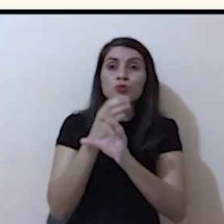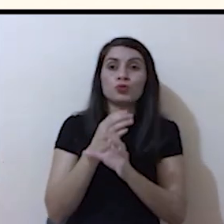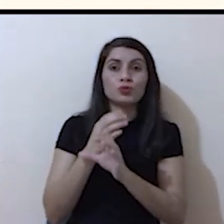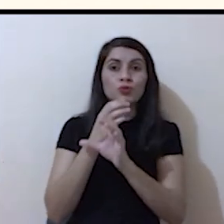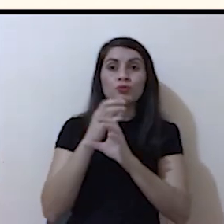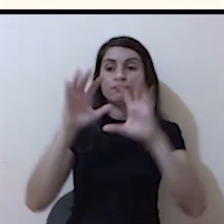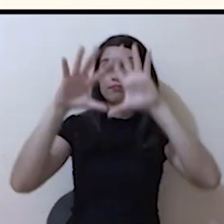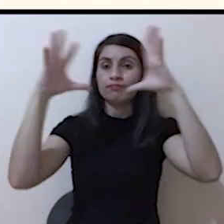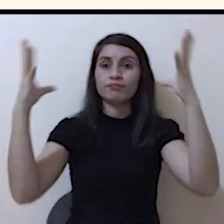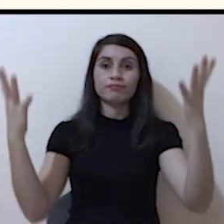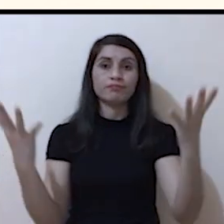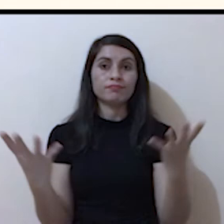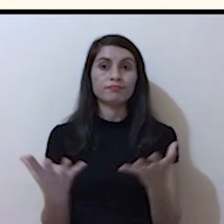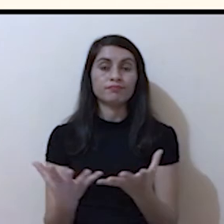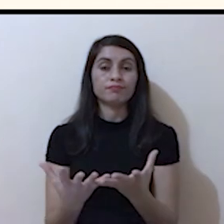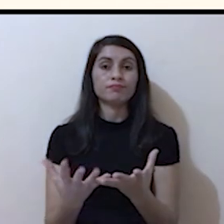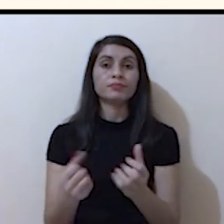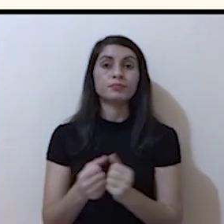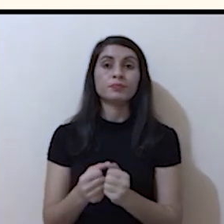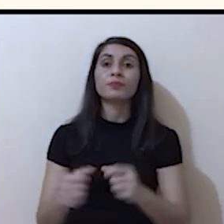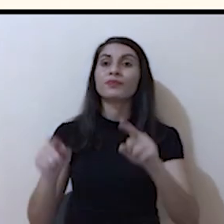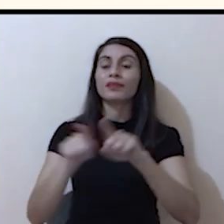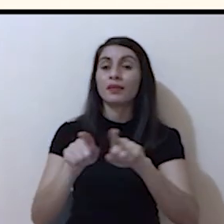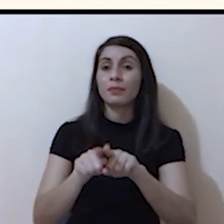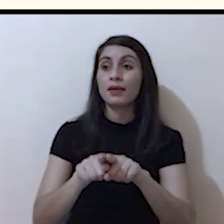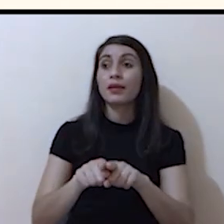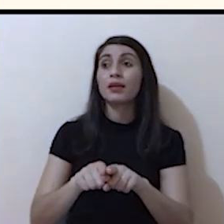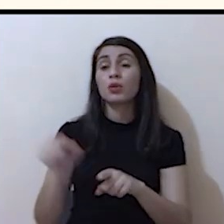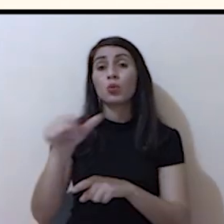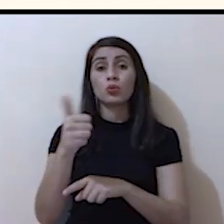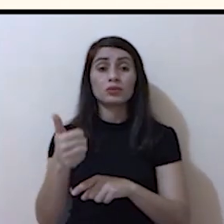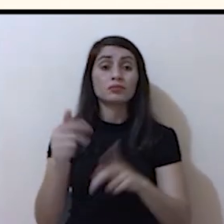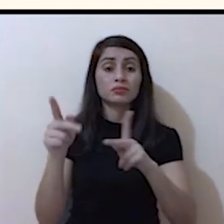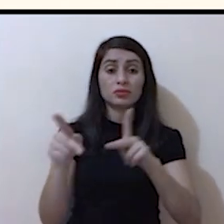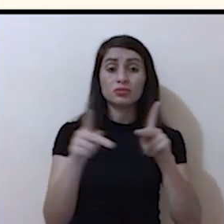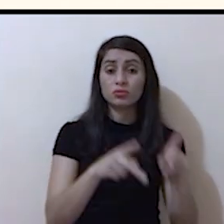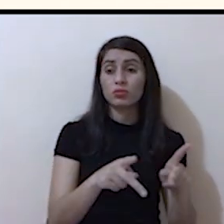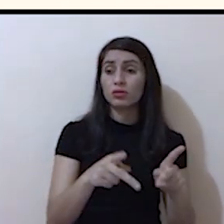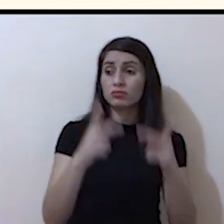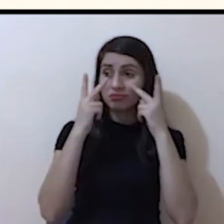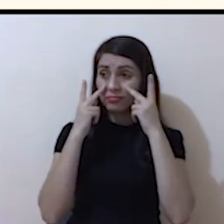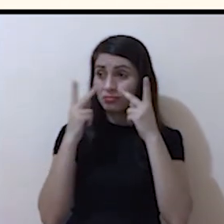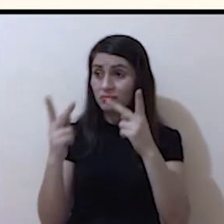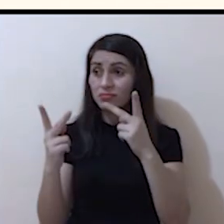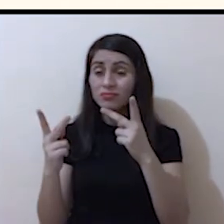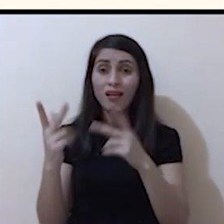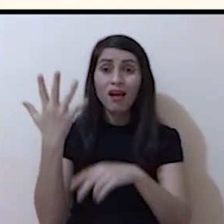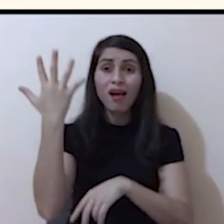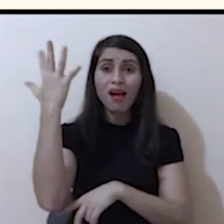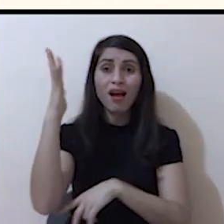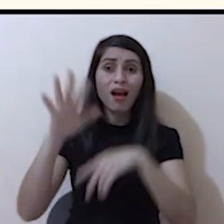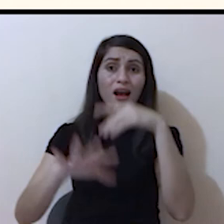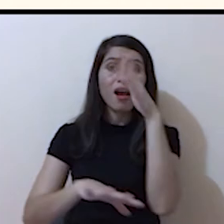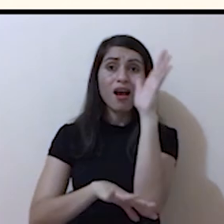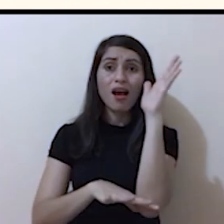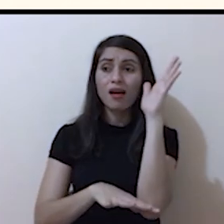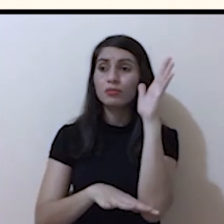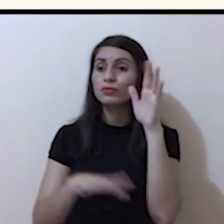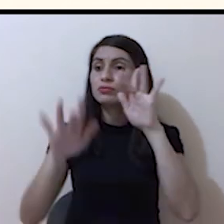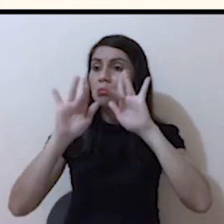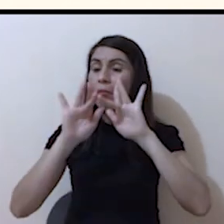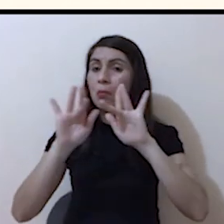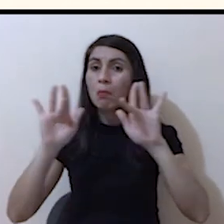planeta. La deforestación es otra de las actividades humanas que genera contaminación en el agua.